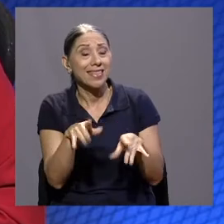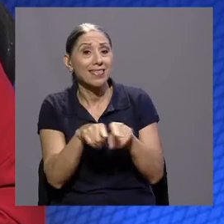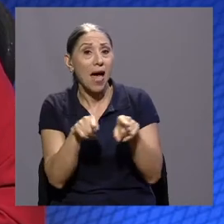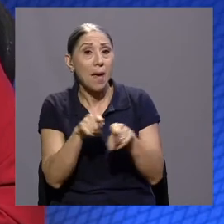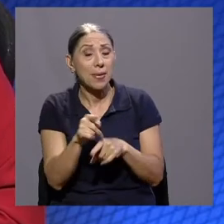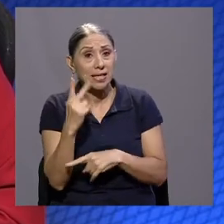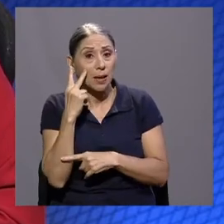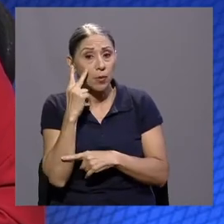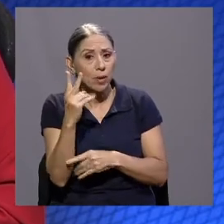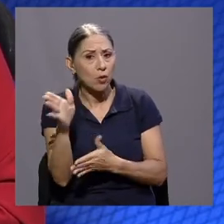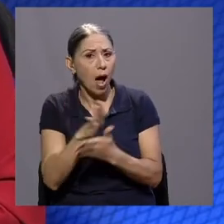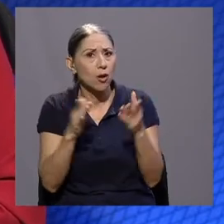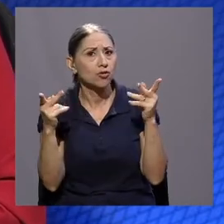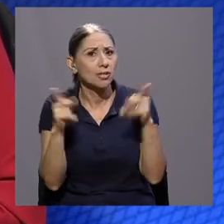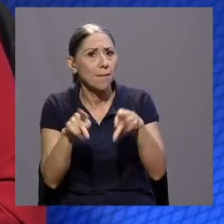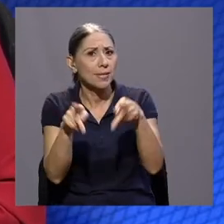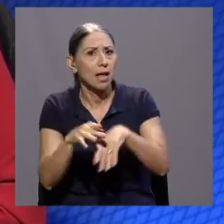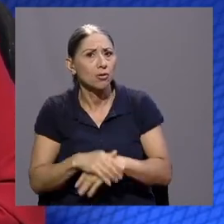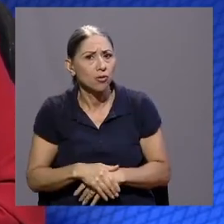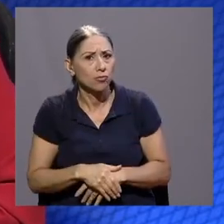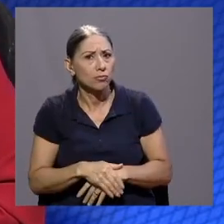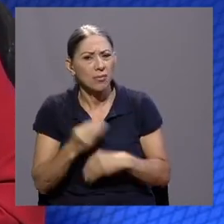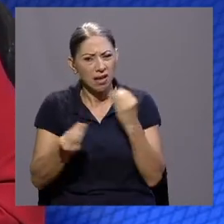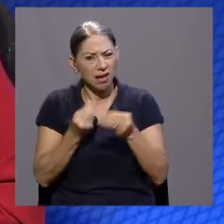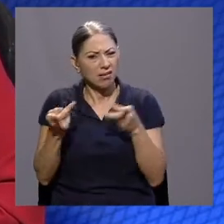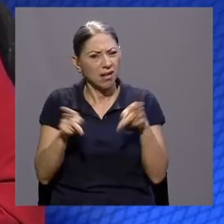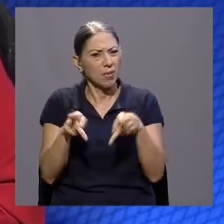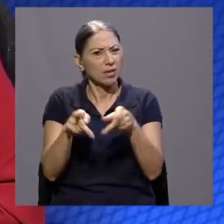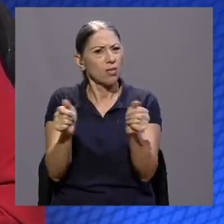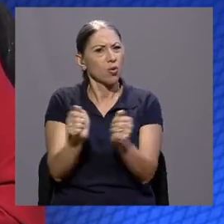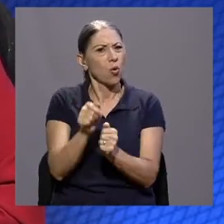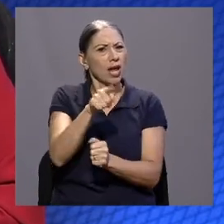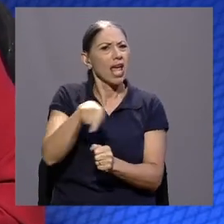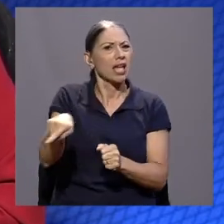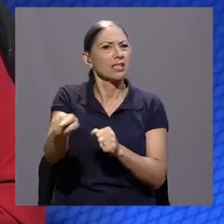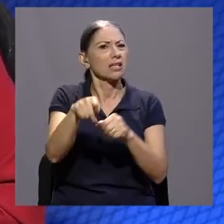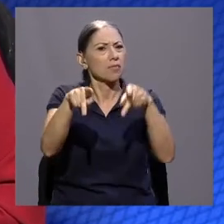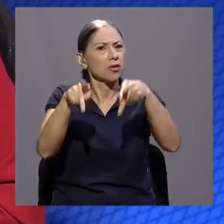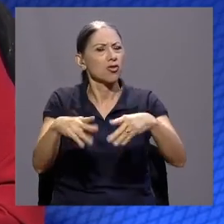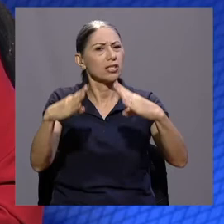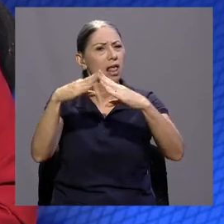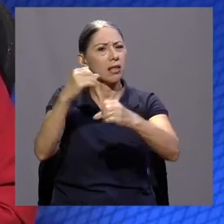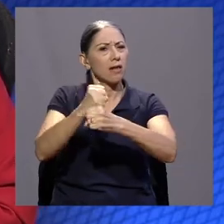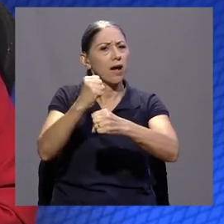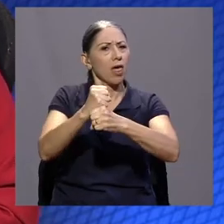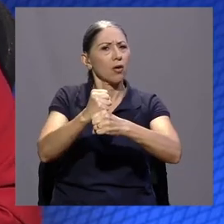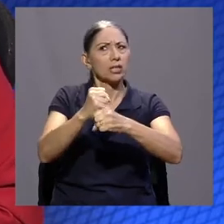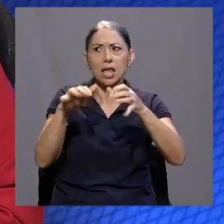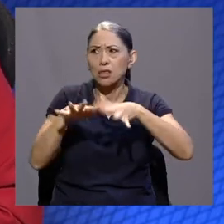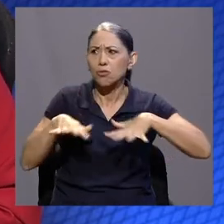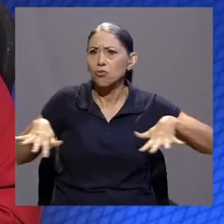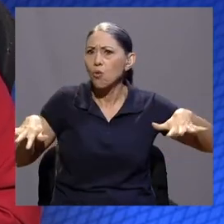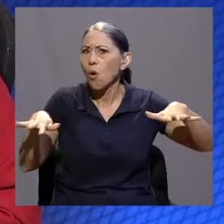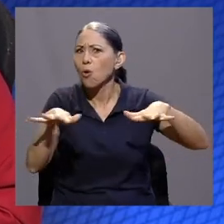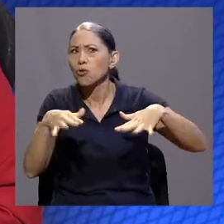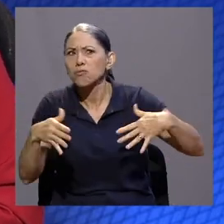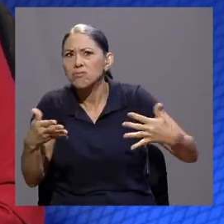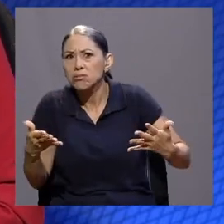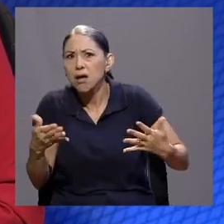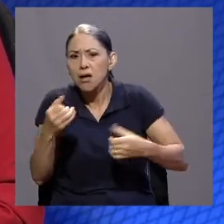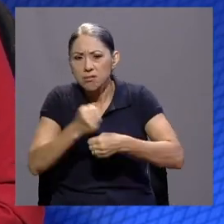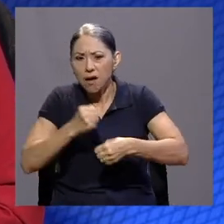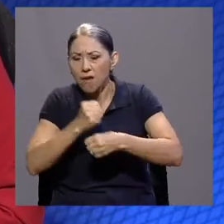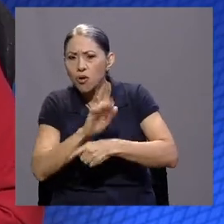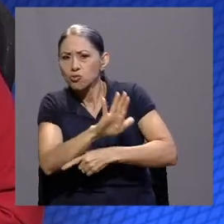viendo que algo está pasando. ¿Qué está pasando con esos teletrabajadores? ¿Cuál es su entorno? ¿Cómo están realizando este